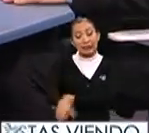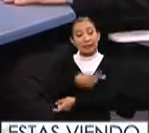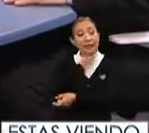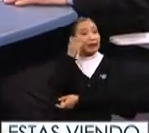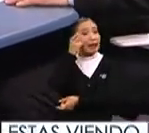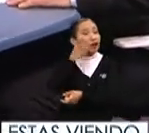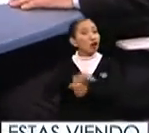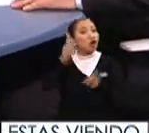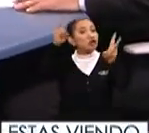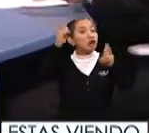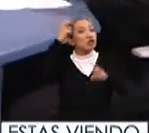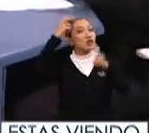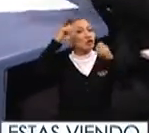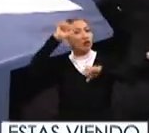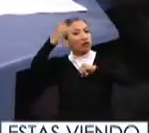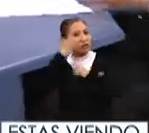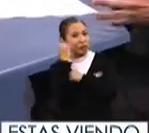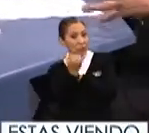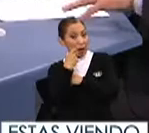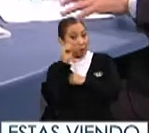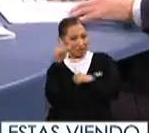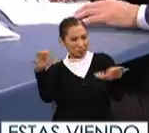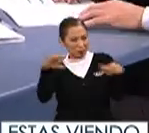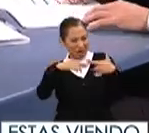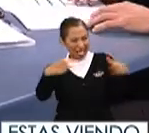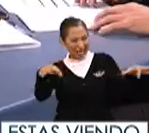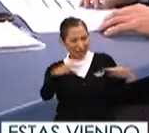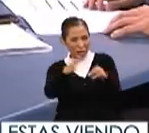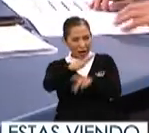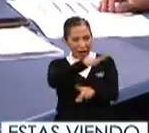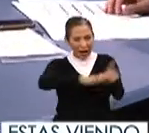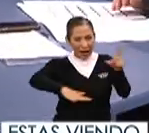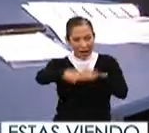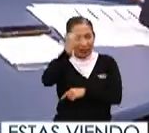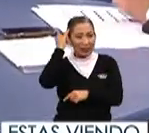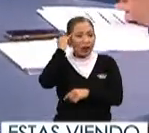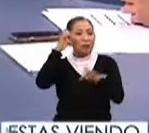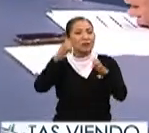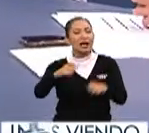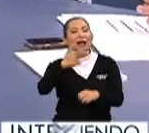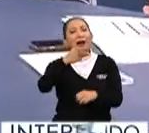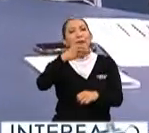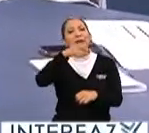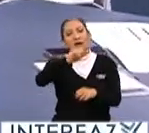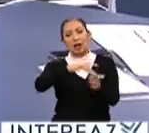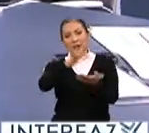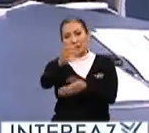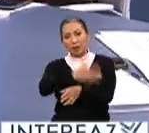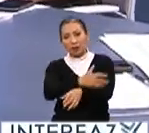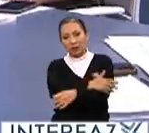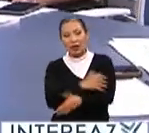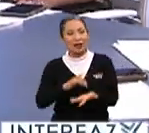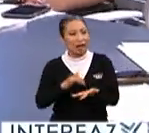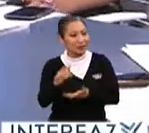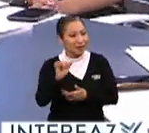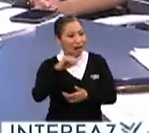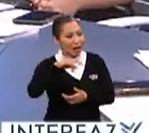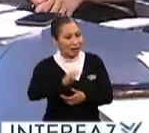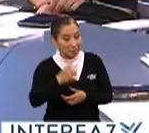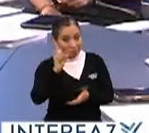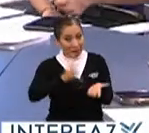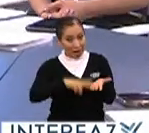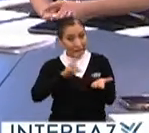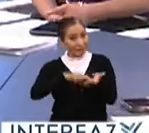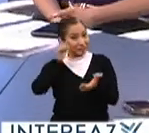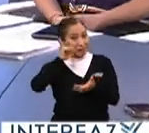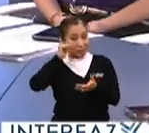película Sueño en otro idioma, que tiene mucho que ver con este ámbito indigenista. ¿Cómo estás, Gavino? Gracias por estar con nosotros. Muy bien, Ana. Vale la pena